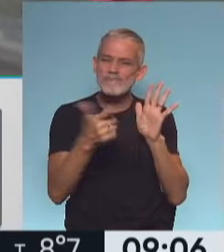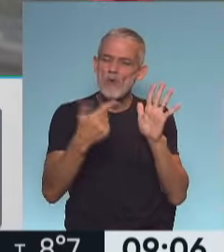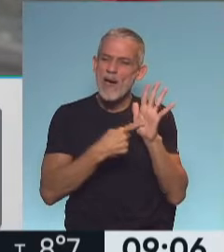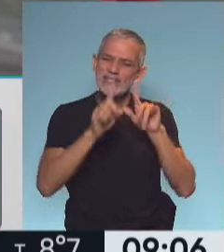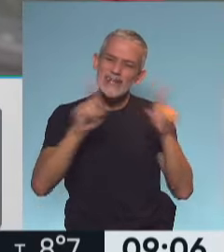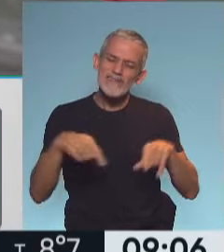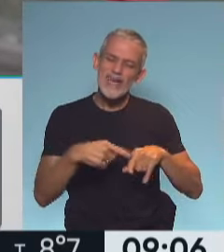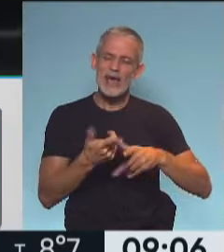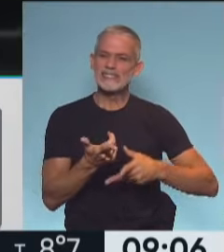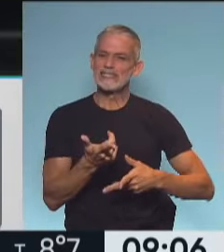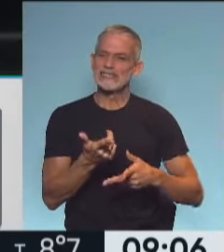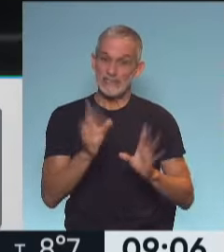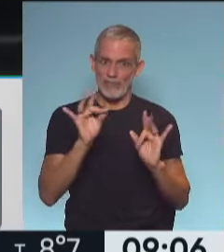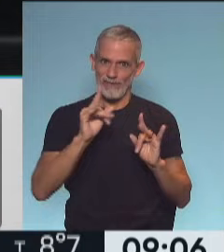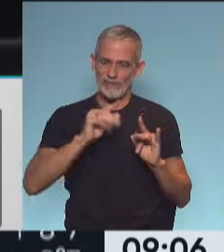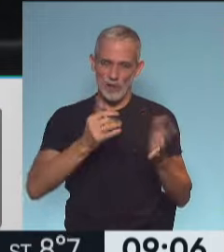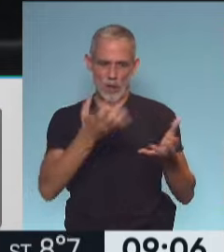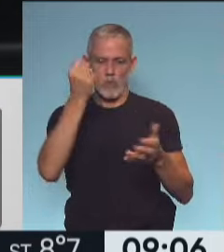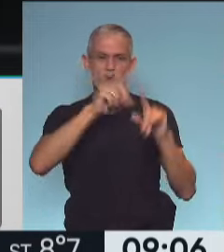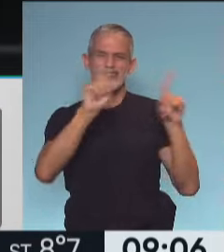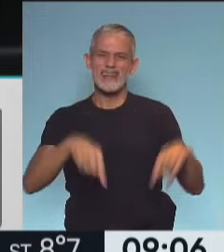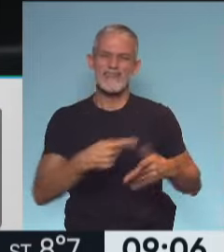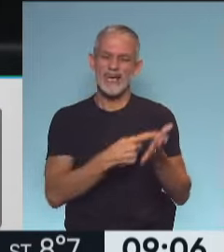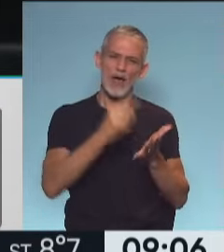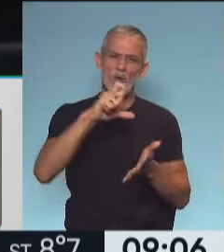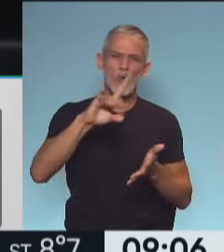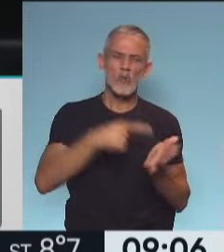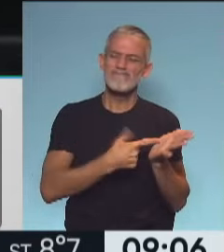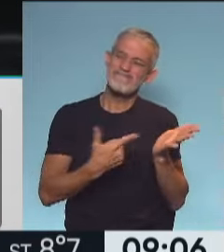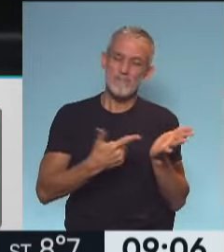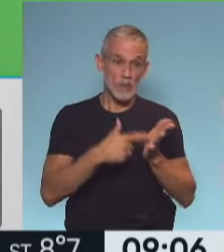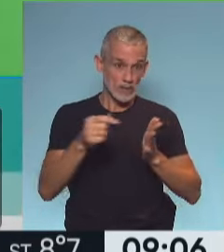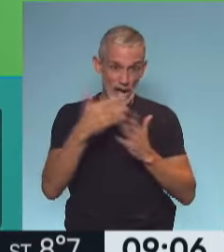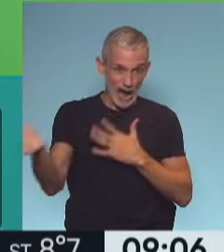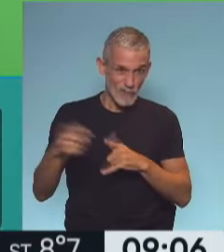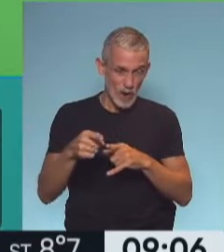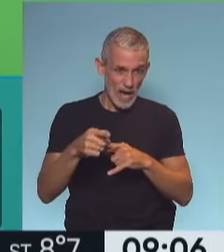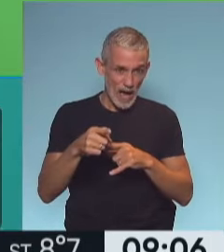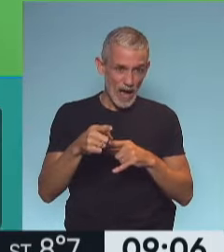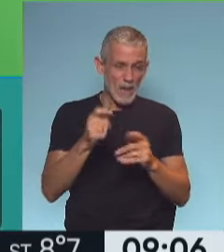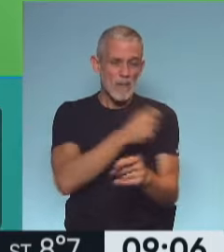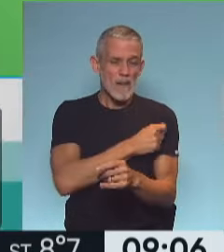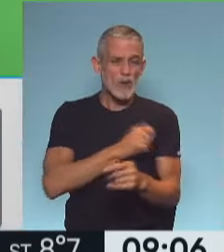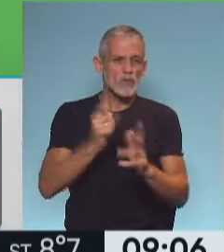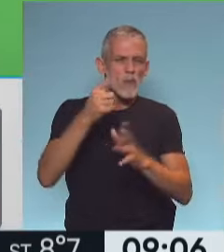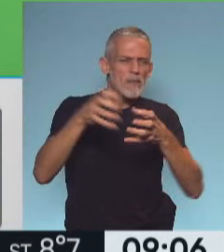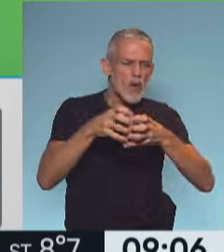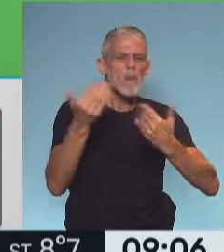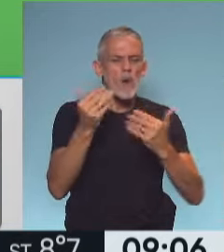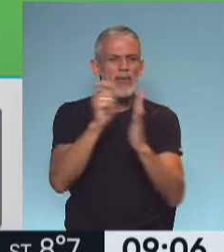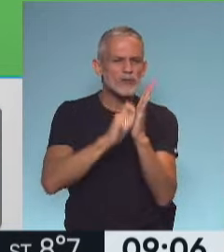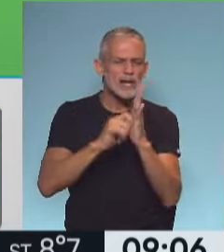discapacidad que tan difícil a veces es acceder. ¿Qué tiene que hacer esa gente? ¿Está fuera de estos grupos prioritarios? ¿Puede